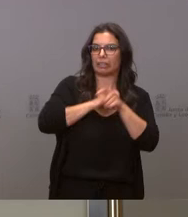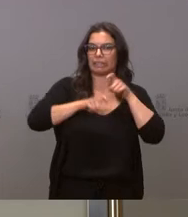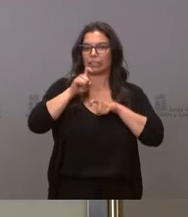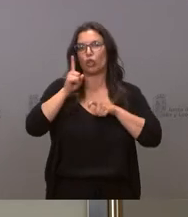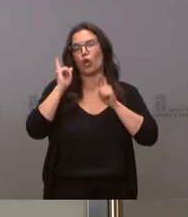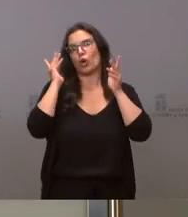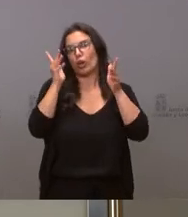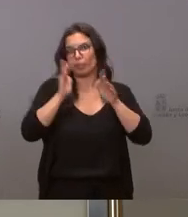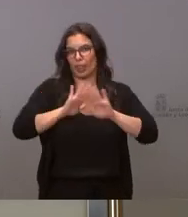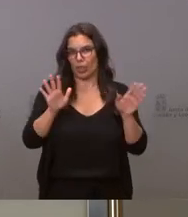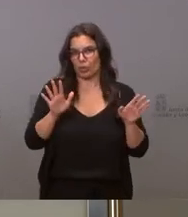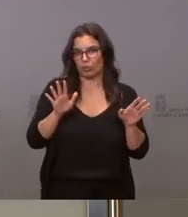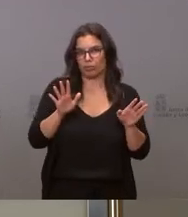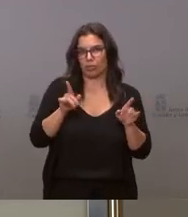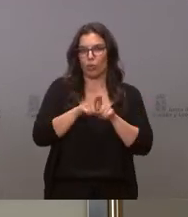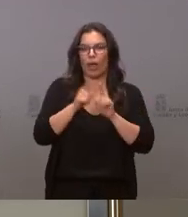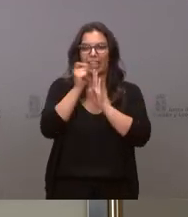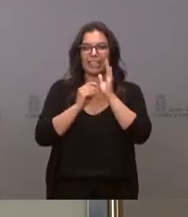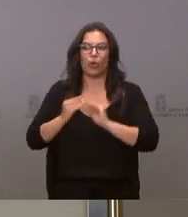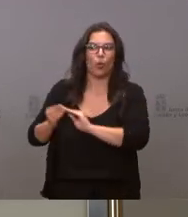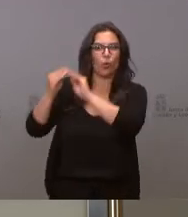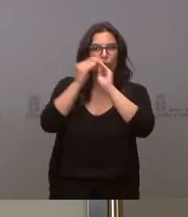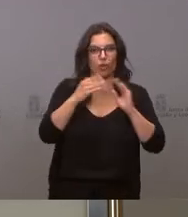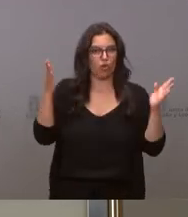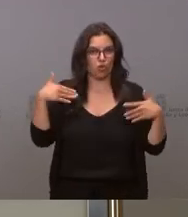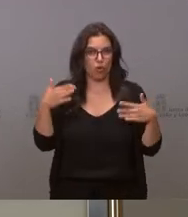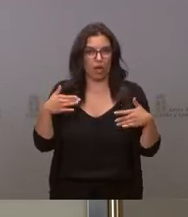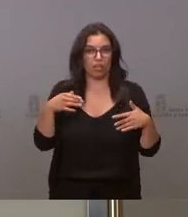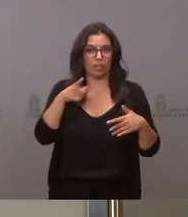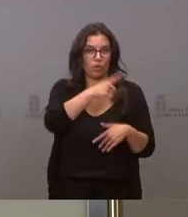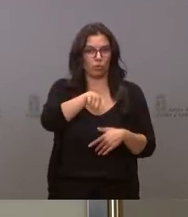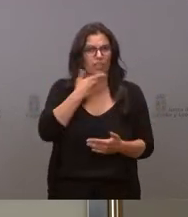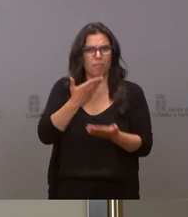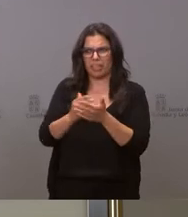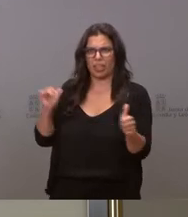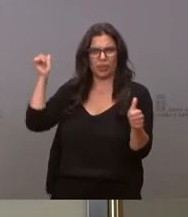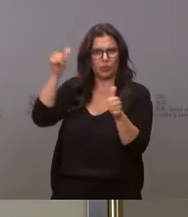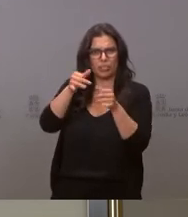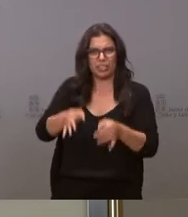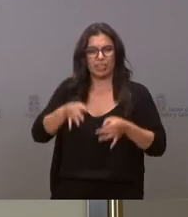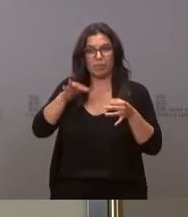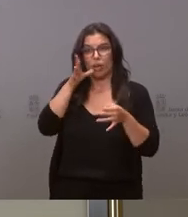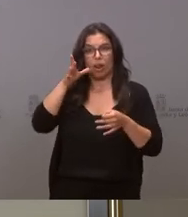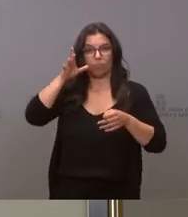recomendación ahora ya no hay criterios únicos para las comunidades autónomas y eso es algo que ustedes han demandado a lo largo de toda la pandemia?